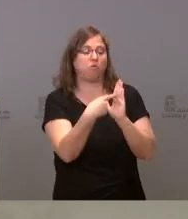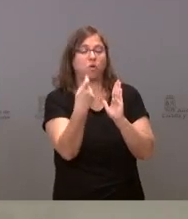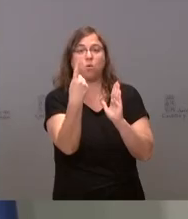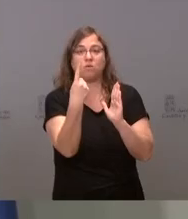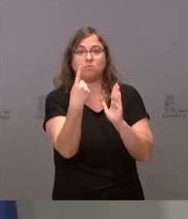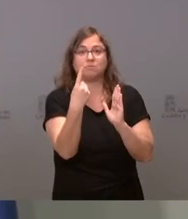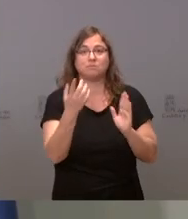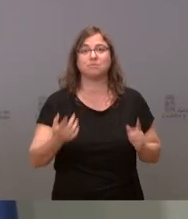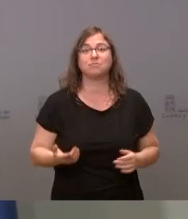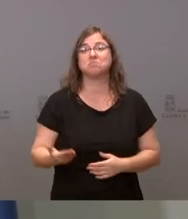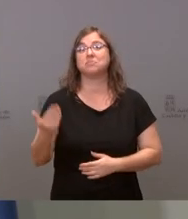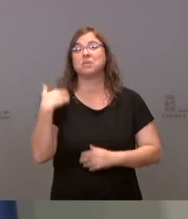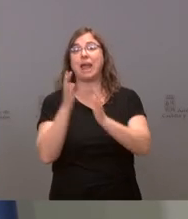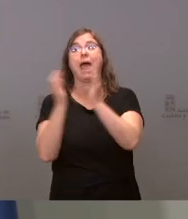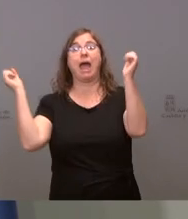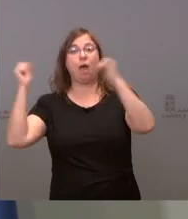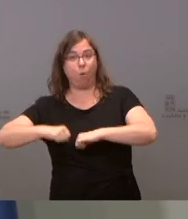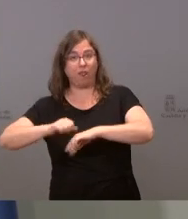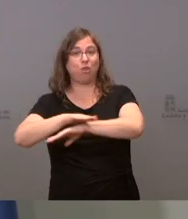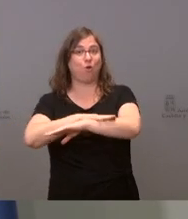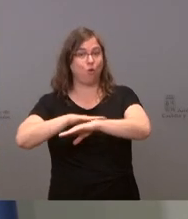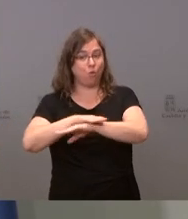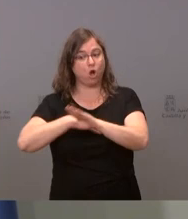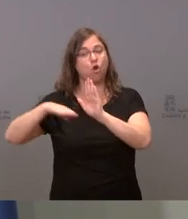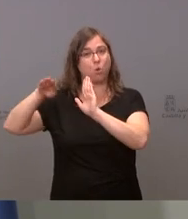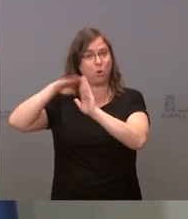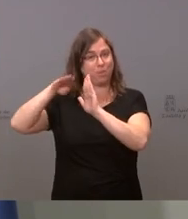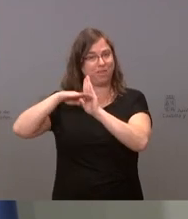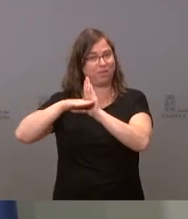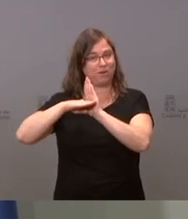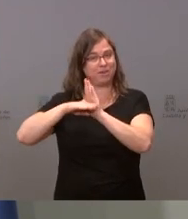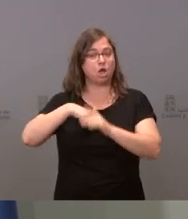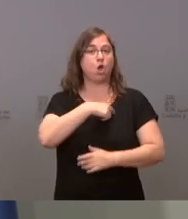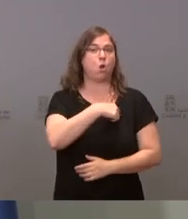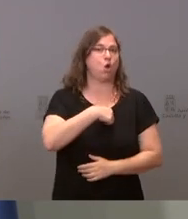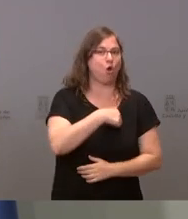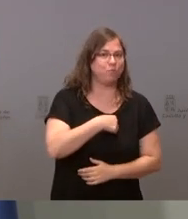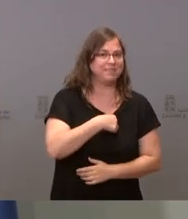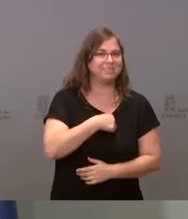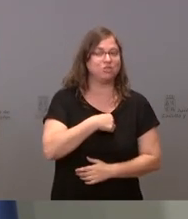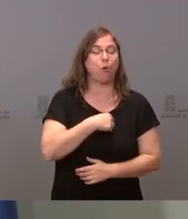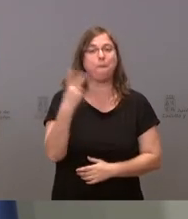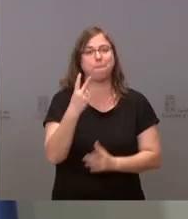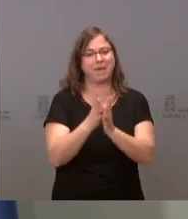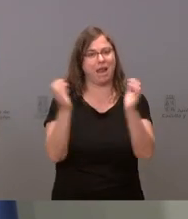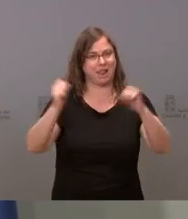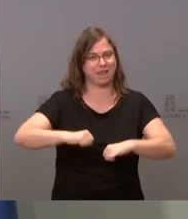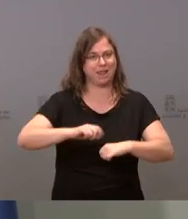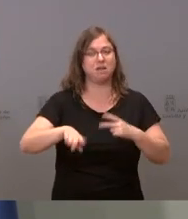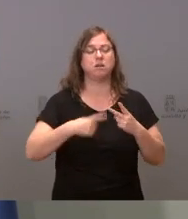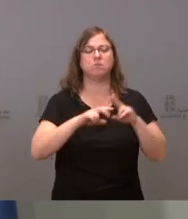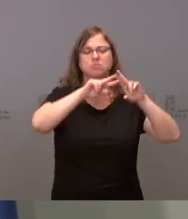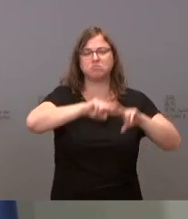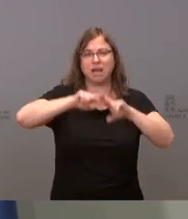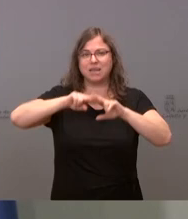He pasado de un acuerdo de gobierno con unas condiciones que era comisión bilateral, análisis de todo el